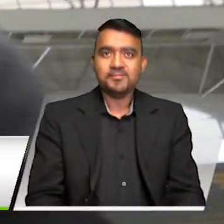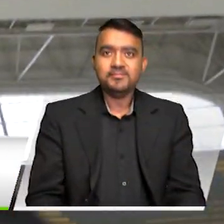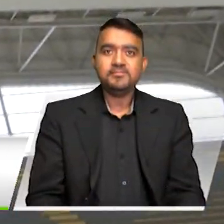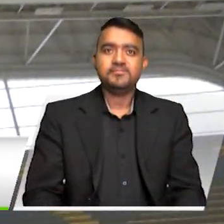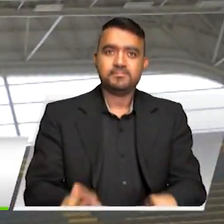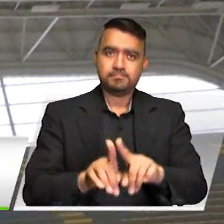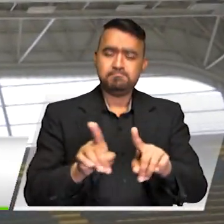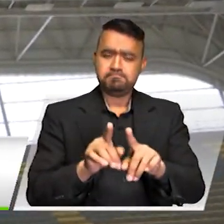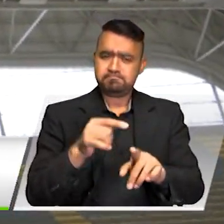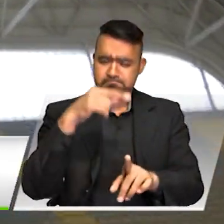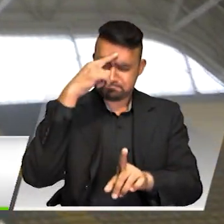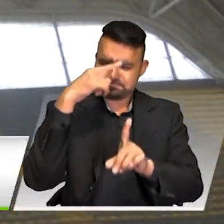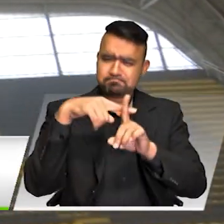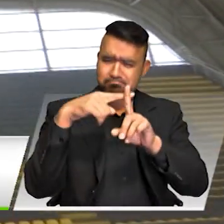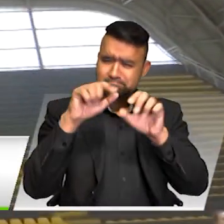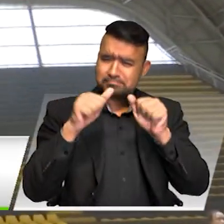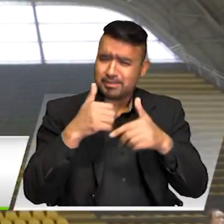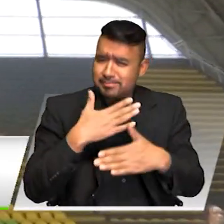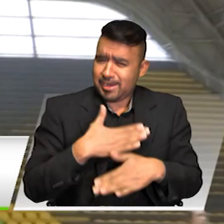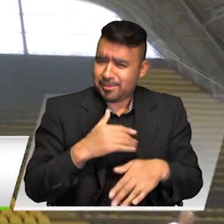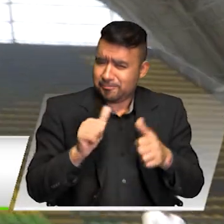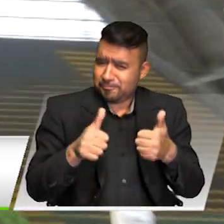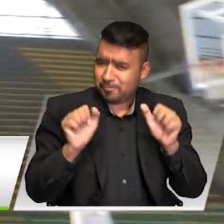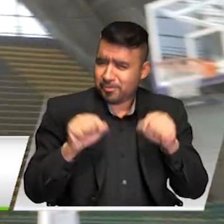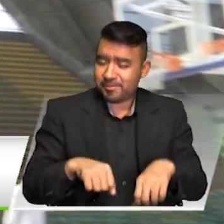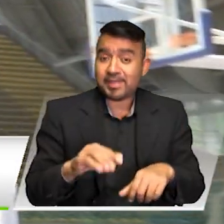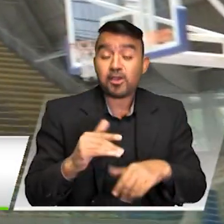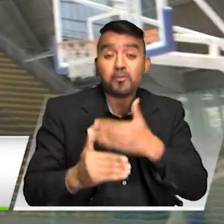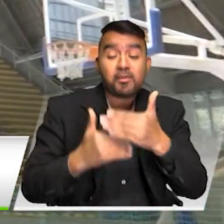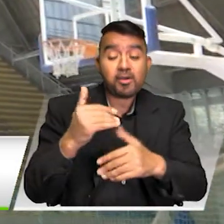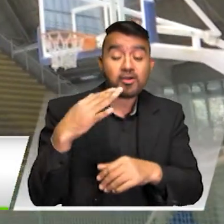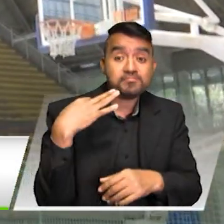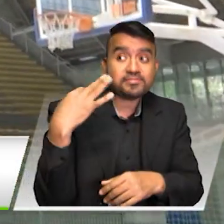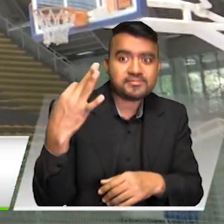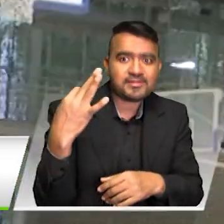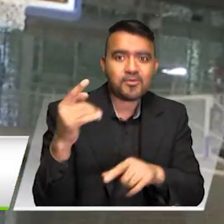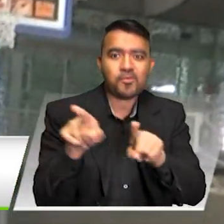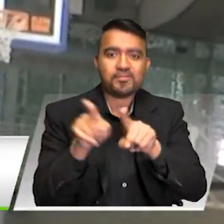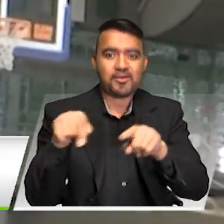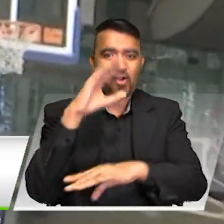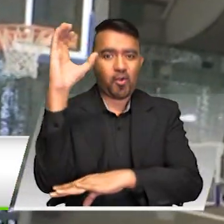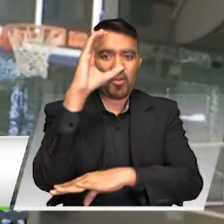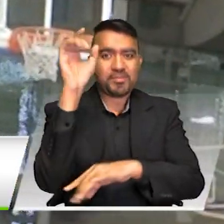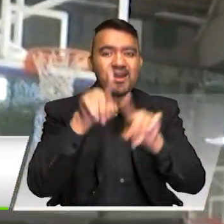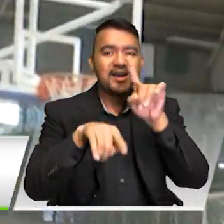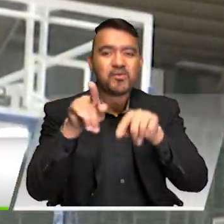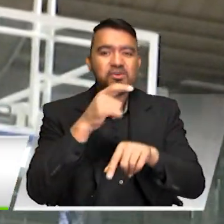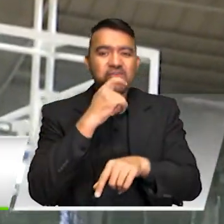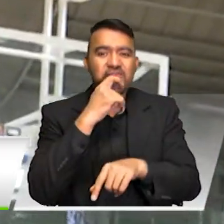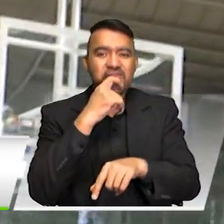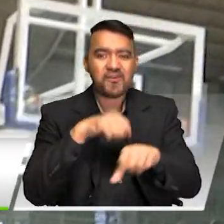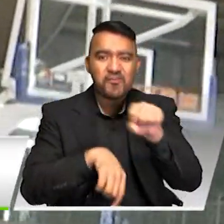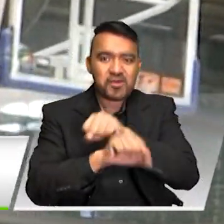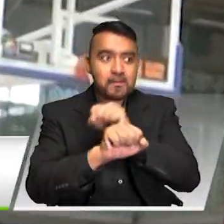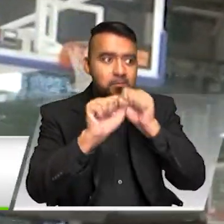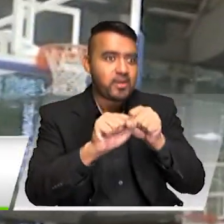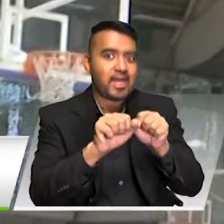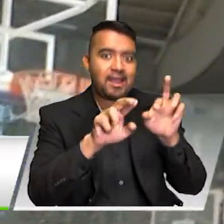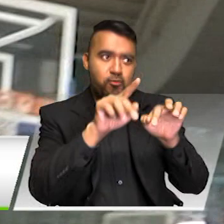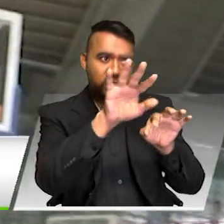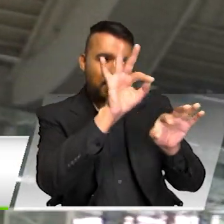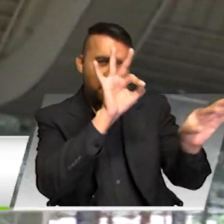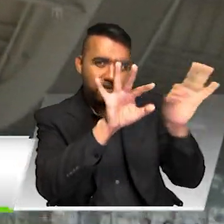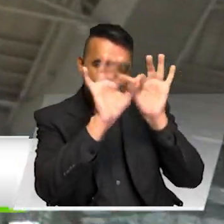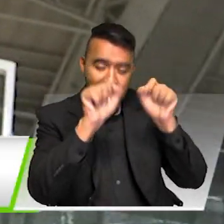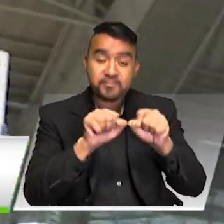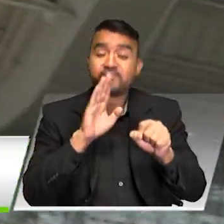allá de cumplir el objetivo, sabe que su llamado le abrirá el camino a más árbitros en el país. Agradecer a la Liga Antioqueña Baloncesta que nos da el respaldo, al